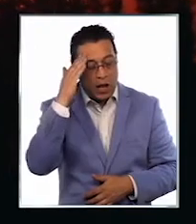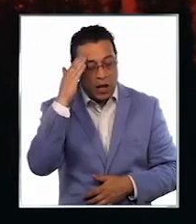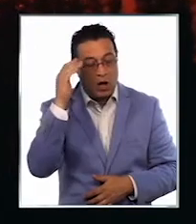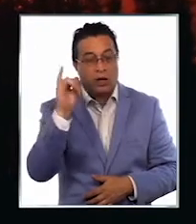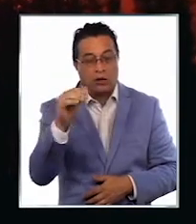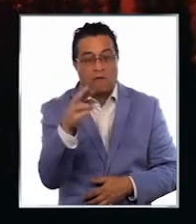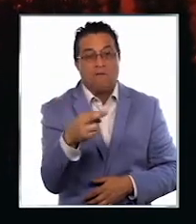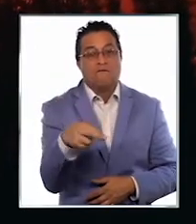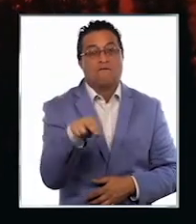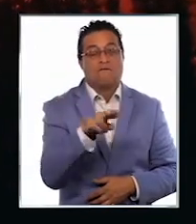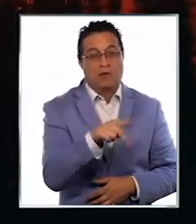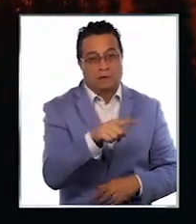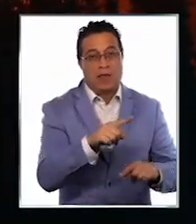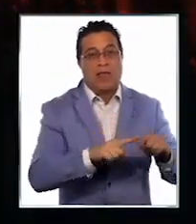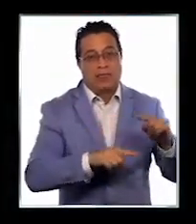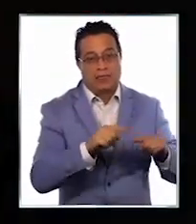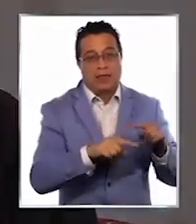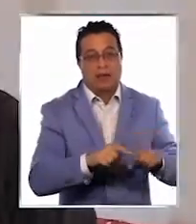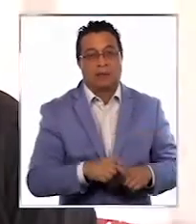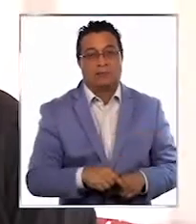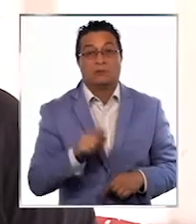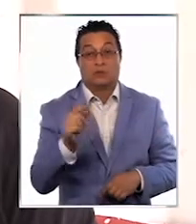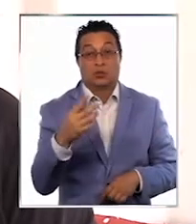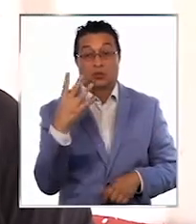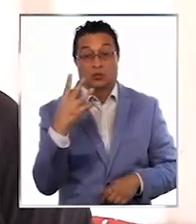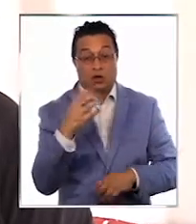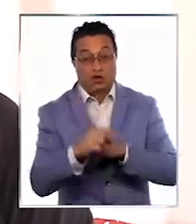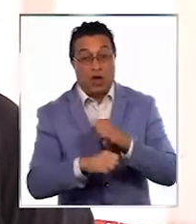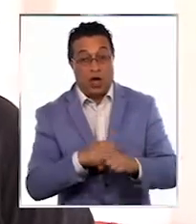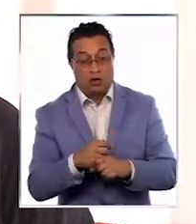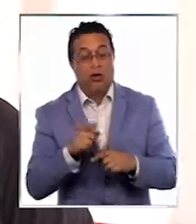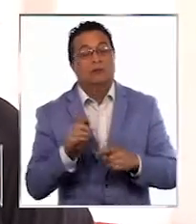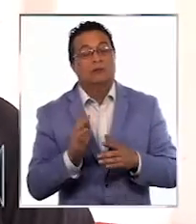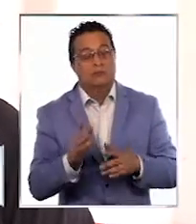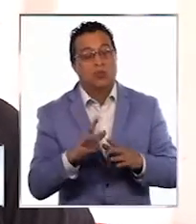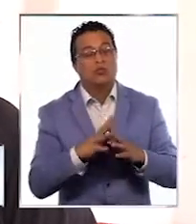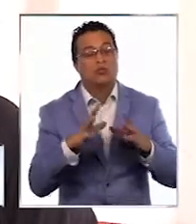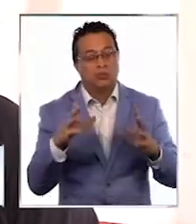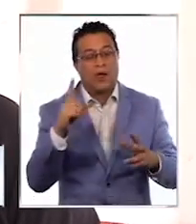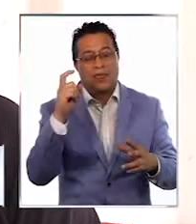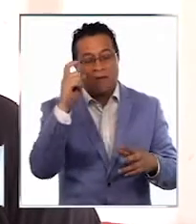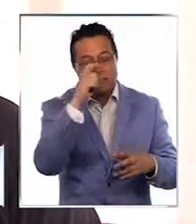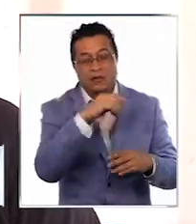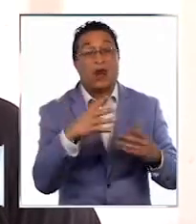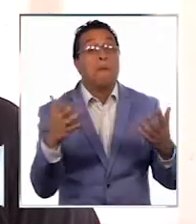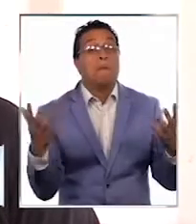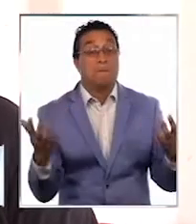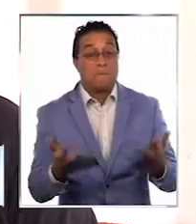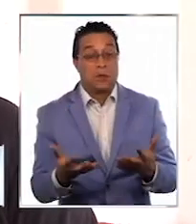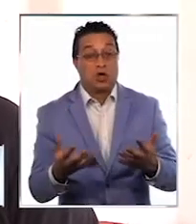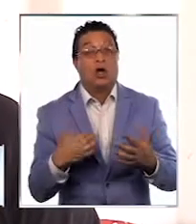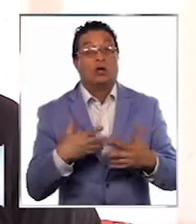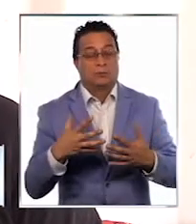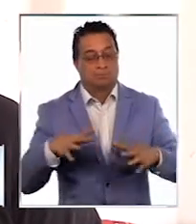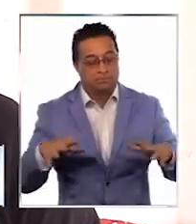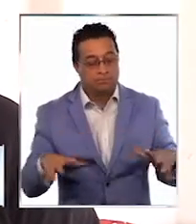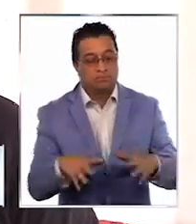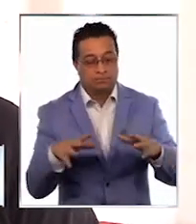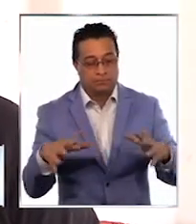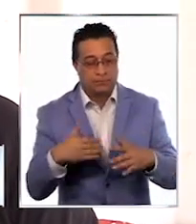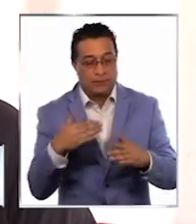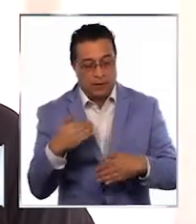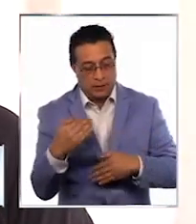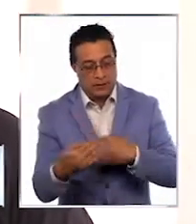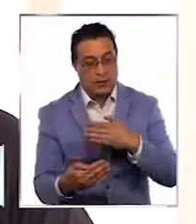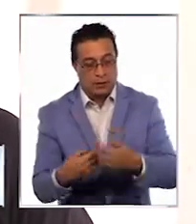del retorno a su tierra. Estos cuatro años han sido bastante difíciles porque las ganas de salir adelante,